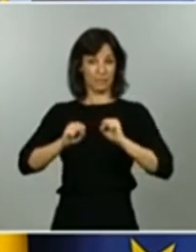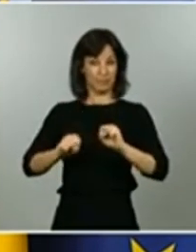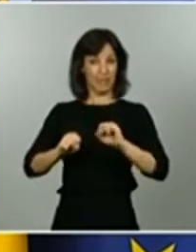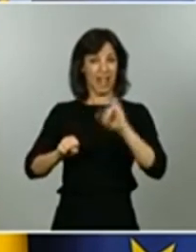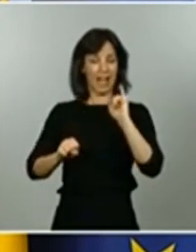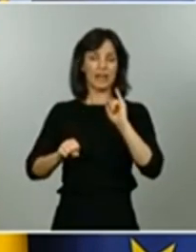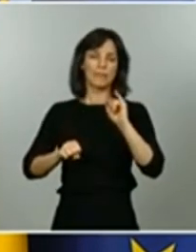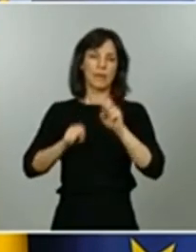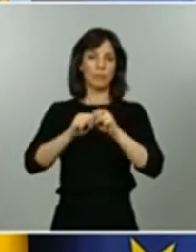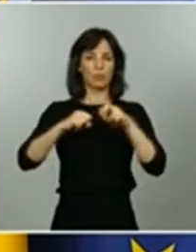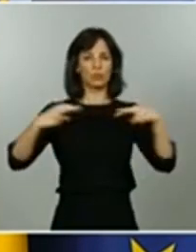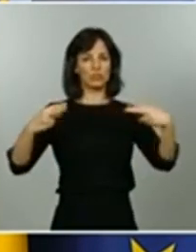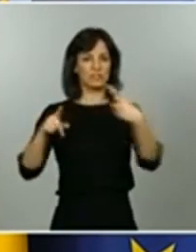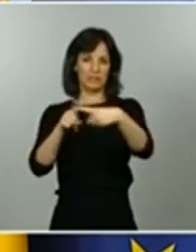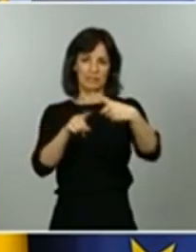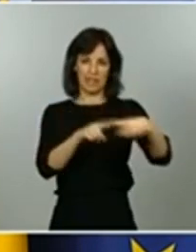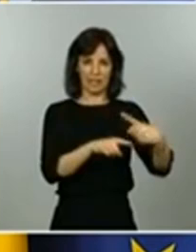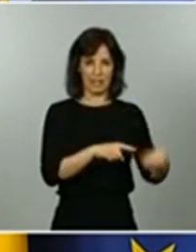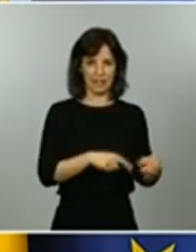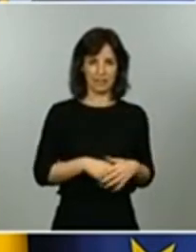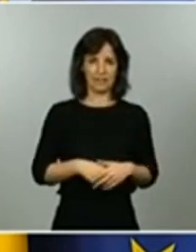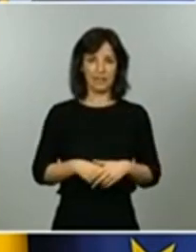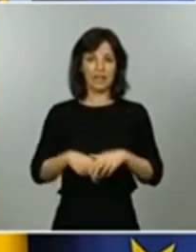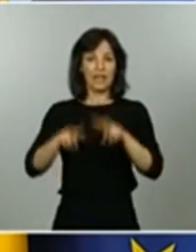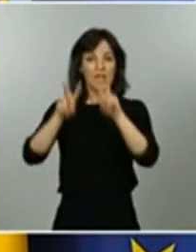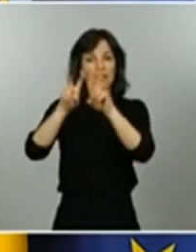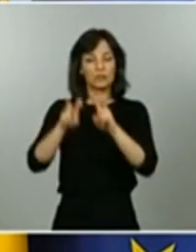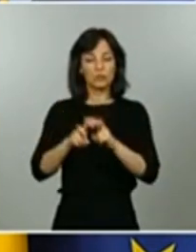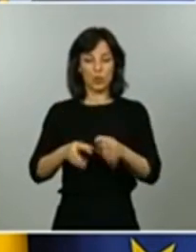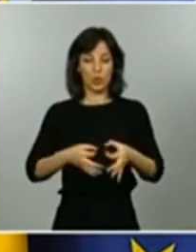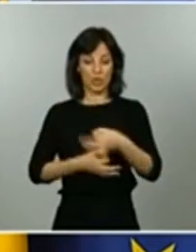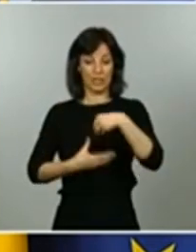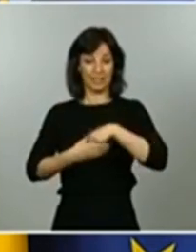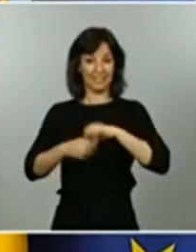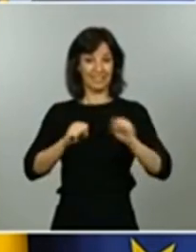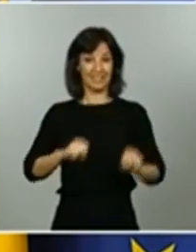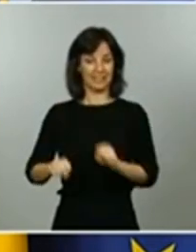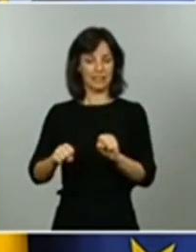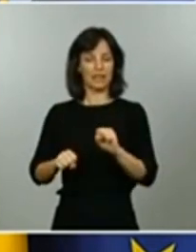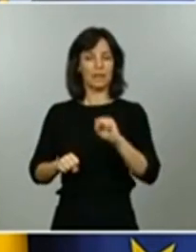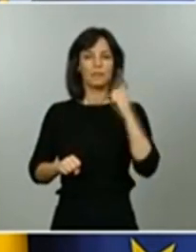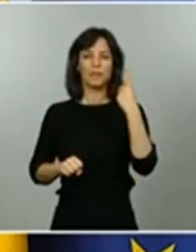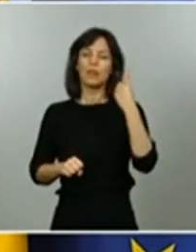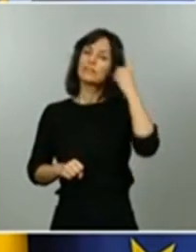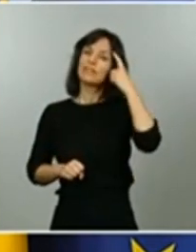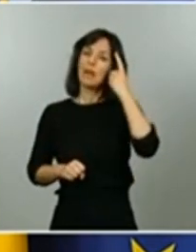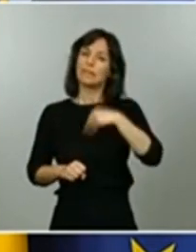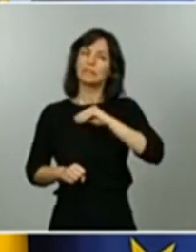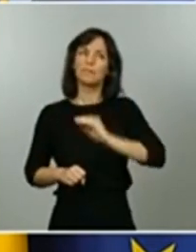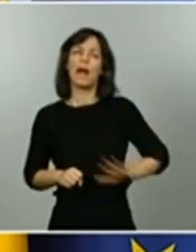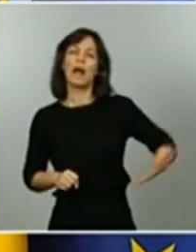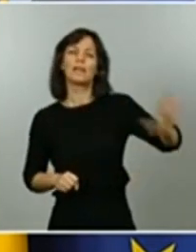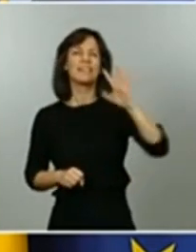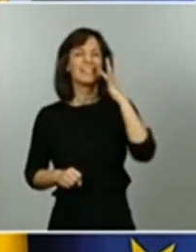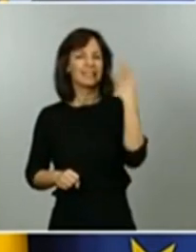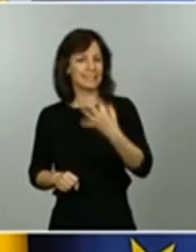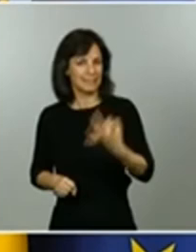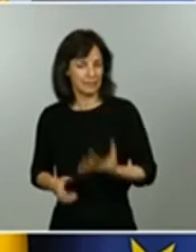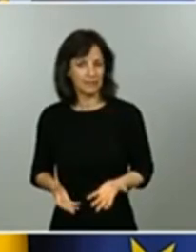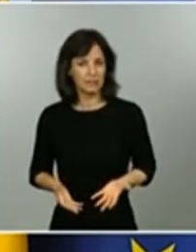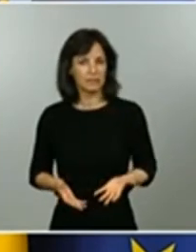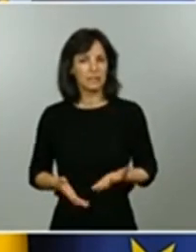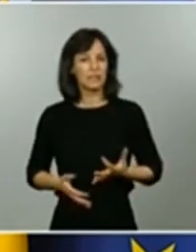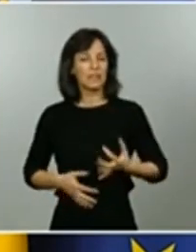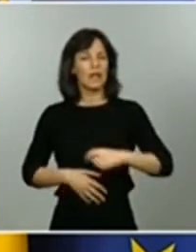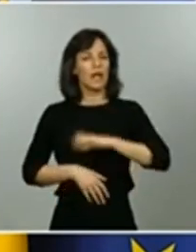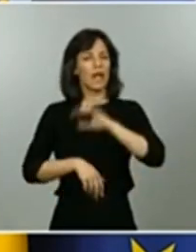seroprevalencia nos permiten saber primero qué es lo que ha pasado en el territorio español saber cuántos casos en realidad han sido infectados que es una